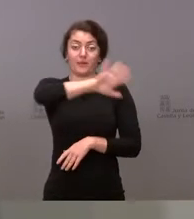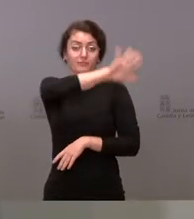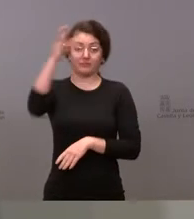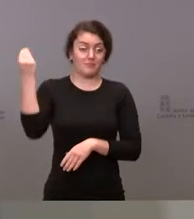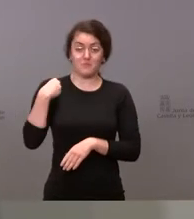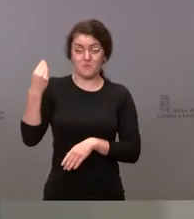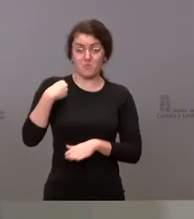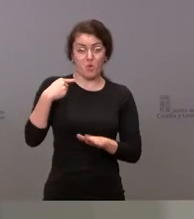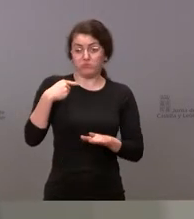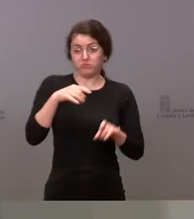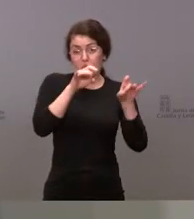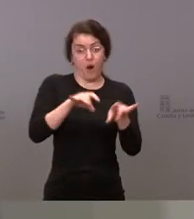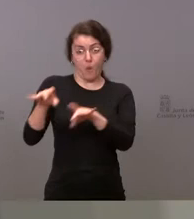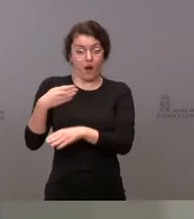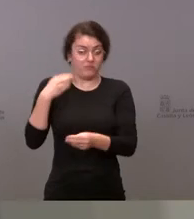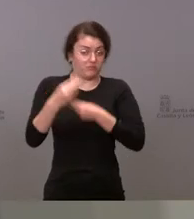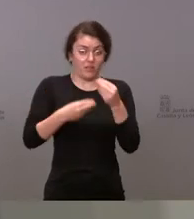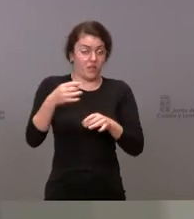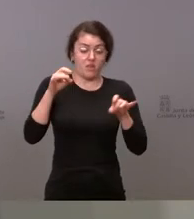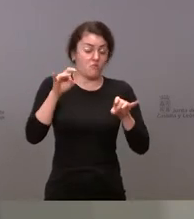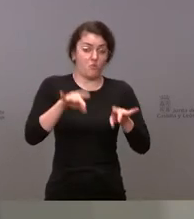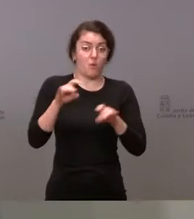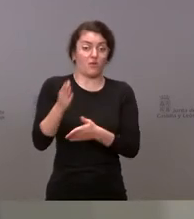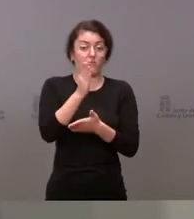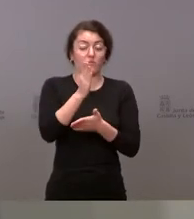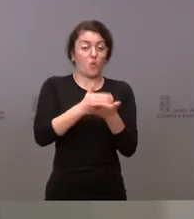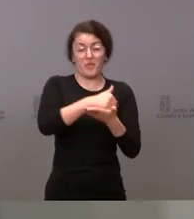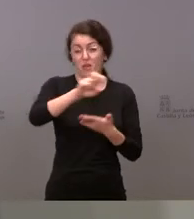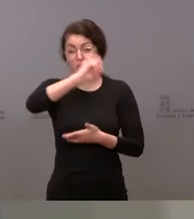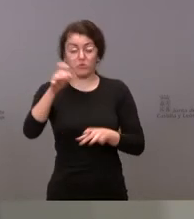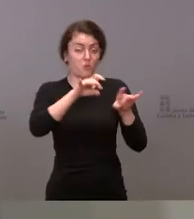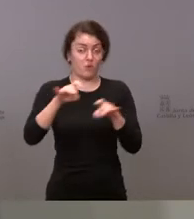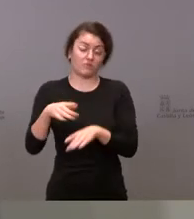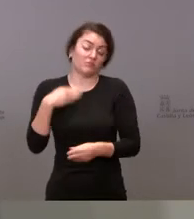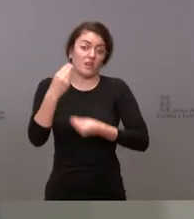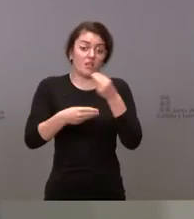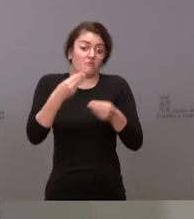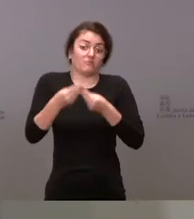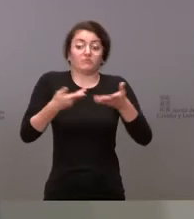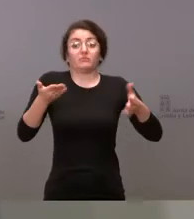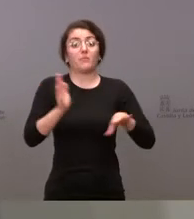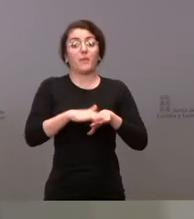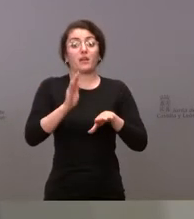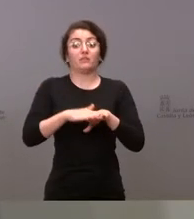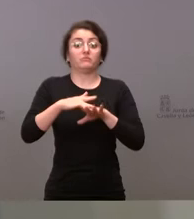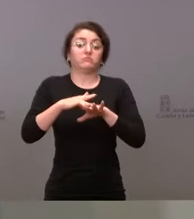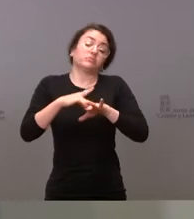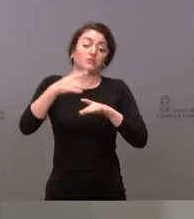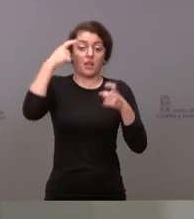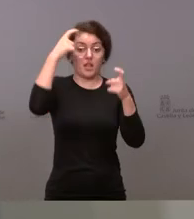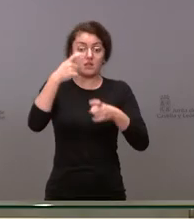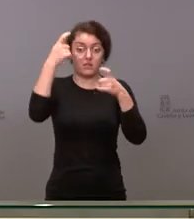insisto, en otras comunidades autónomas. Esa la manera de intentar convencer a la gente de que proceda a vacunarse.